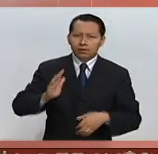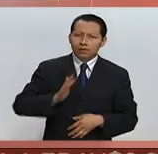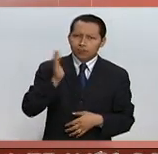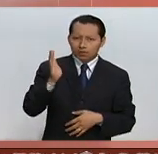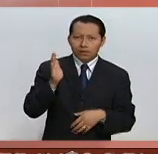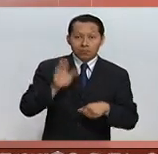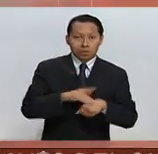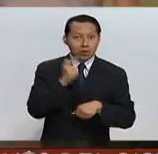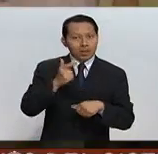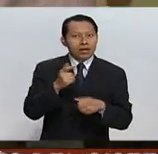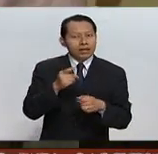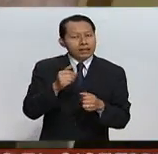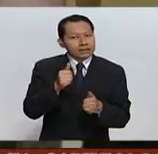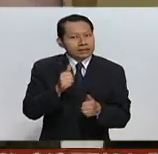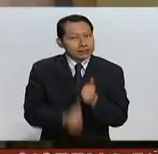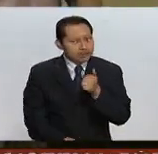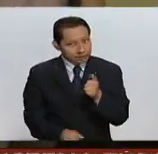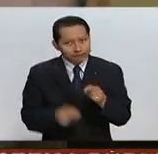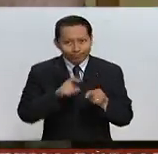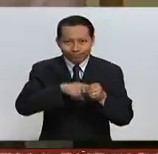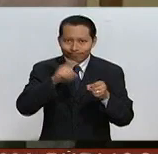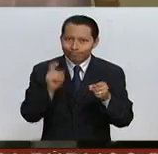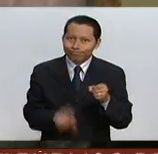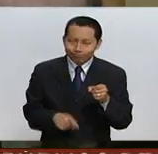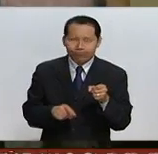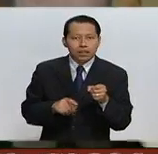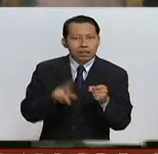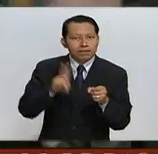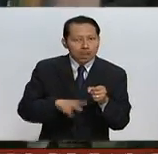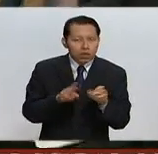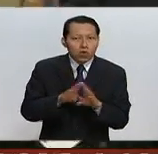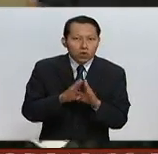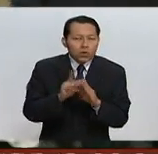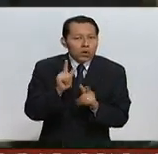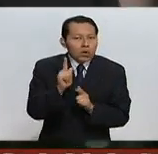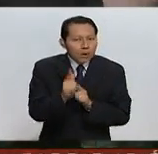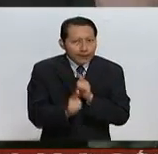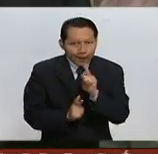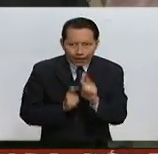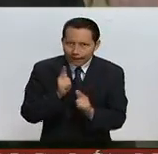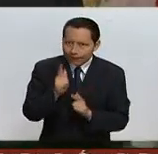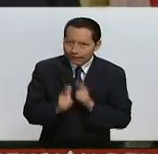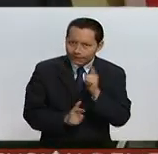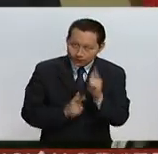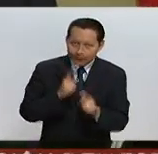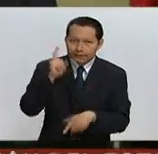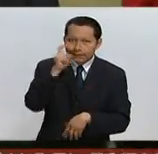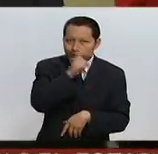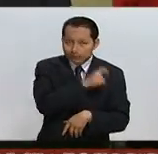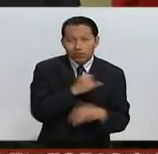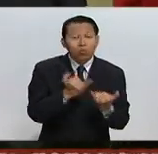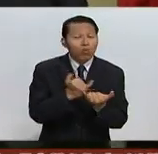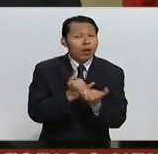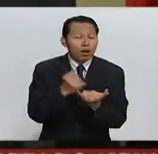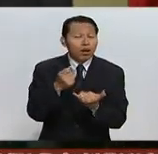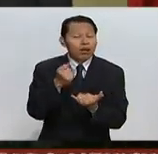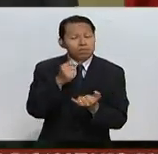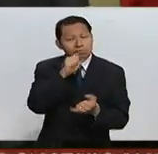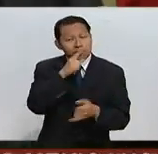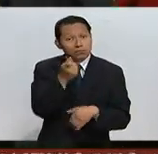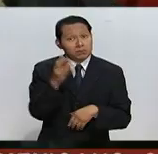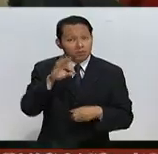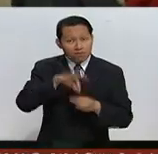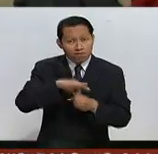divorcio de la Unión Europea va a ser lento y doloroso. Por supuesto, para los que votaron por salirse a la Unión Europea,